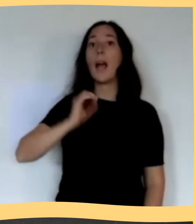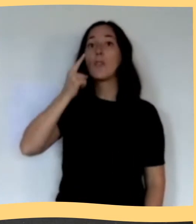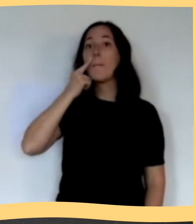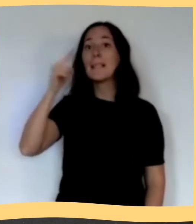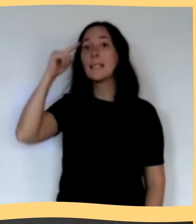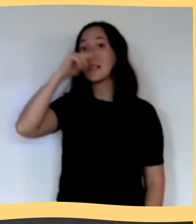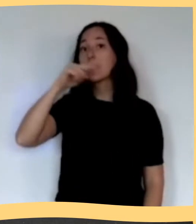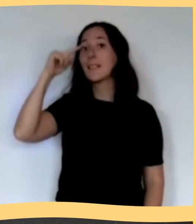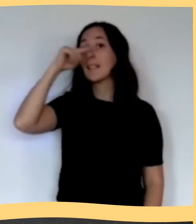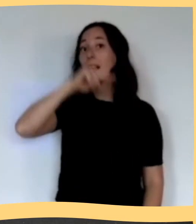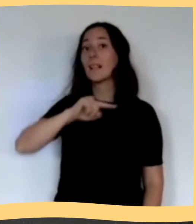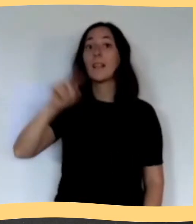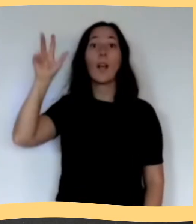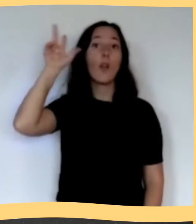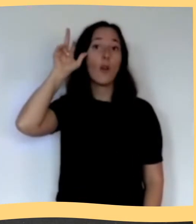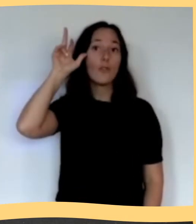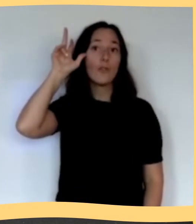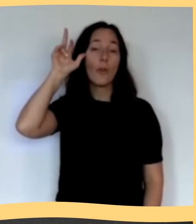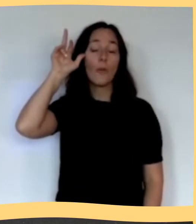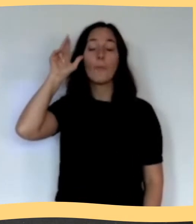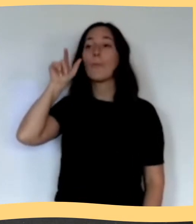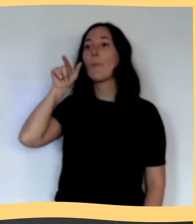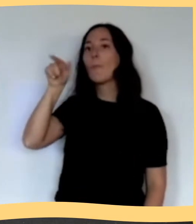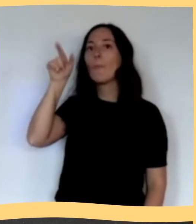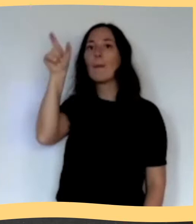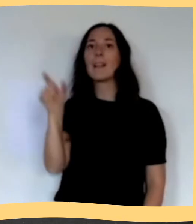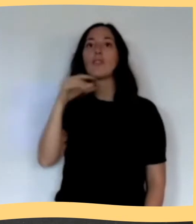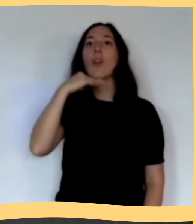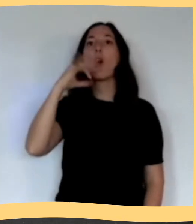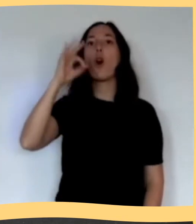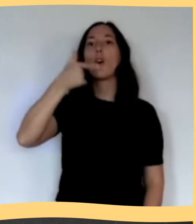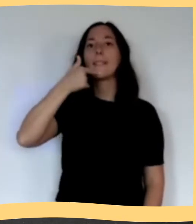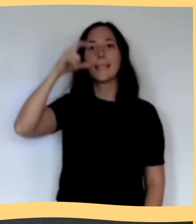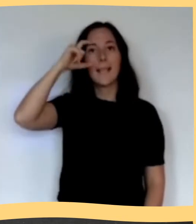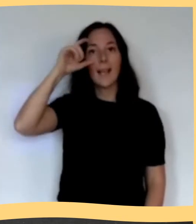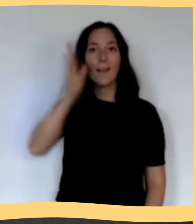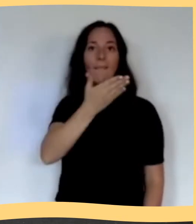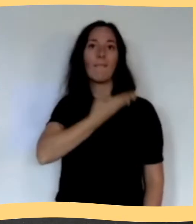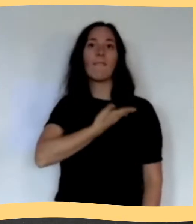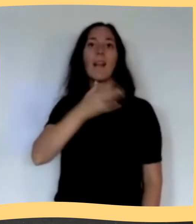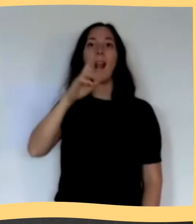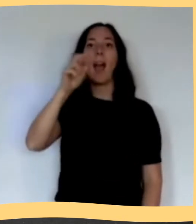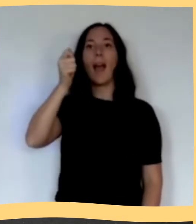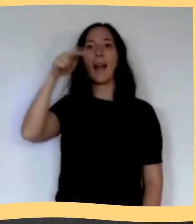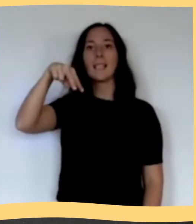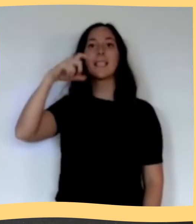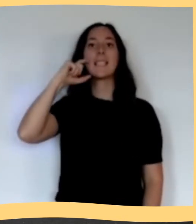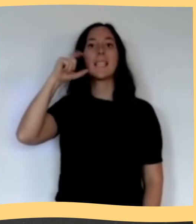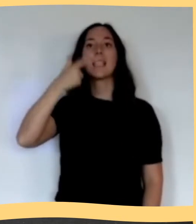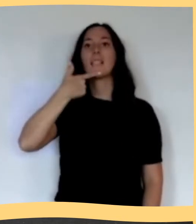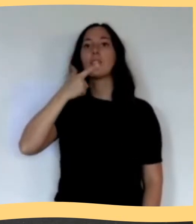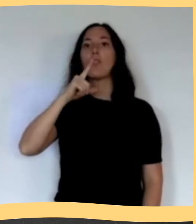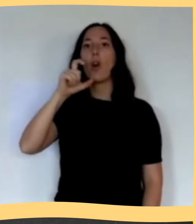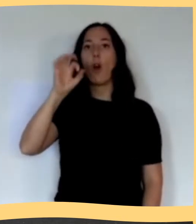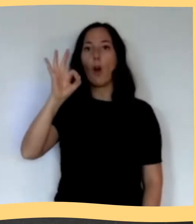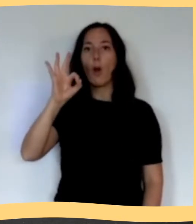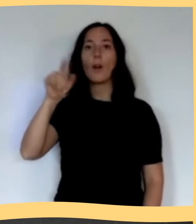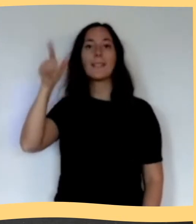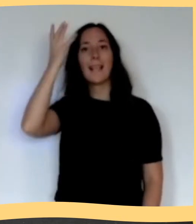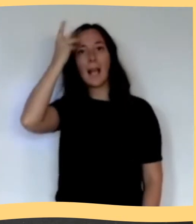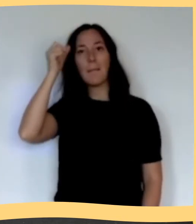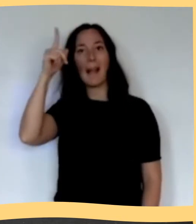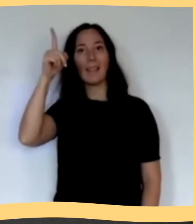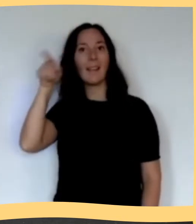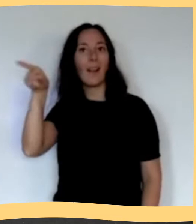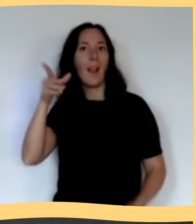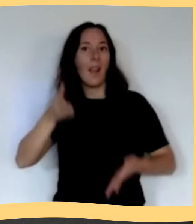de 1778, nace José Francisco de San Martín, en Chapeyú, el menor de